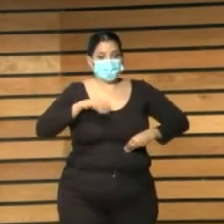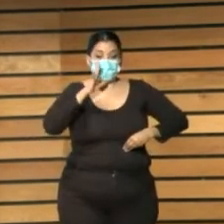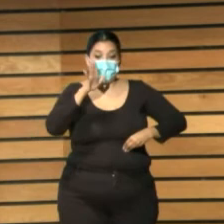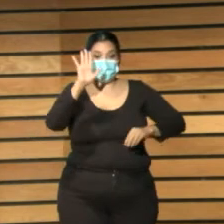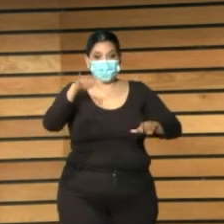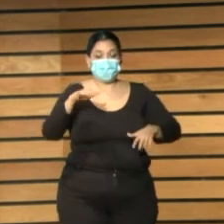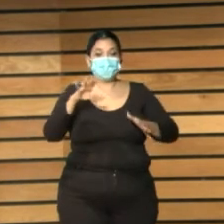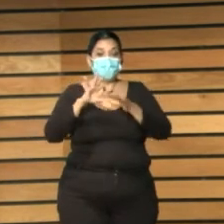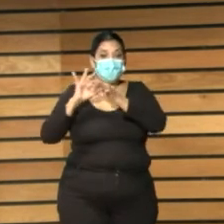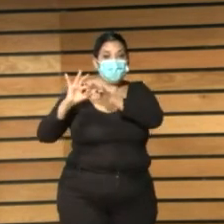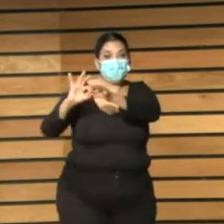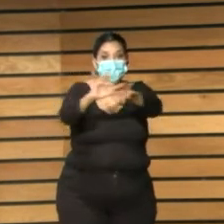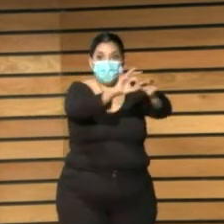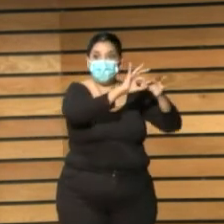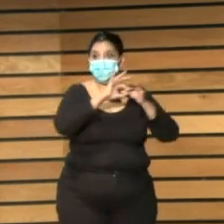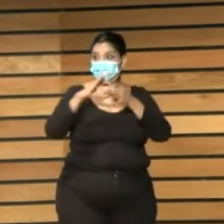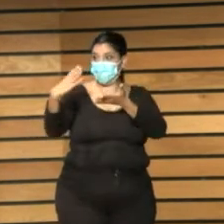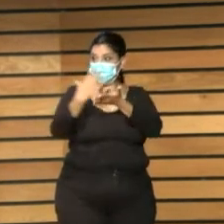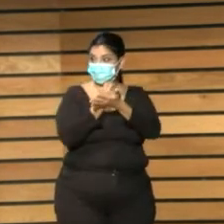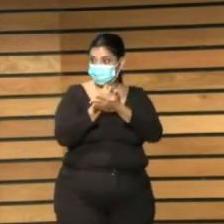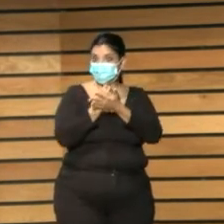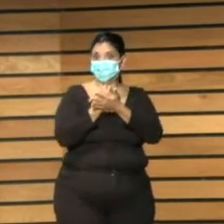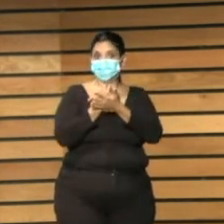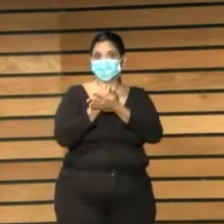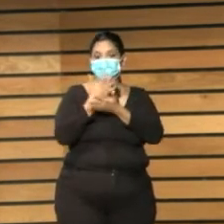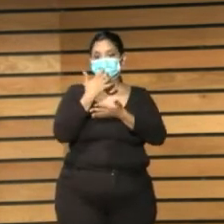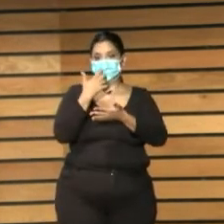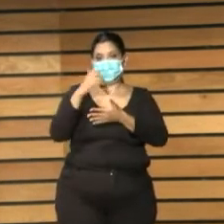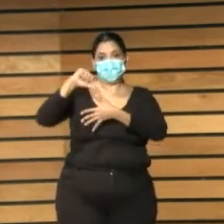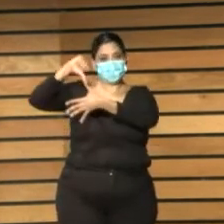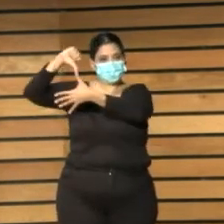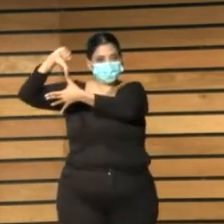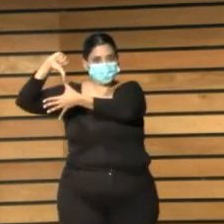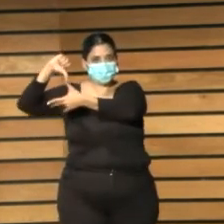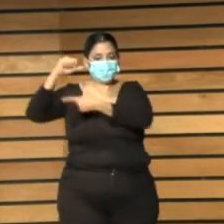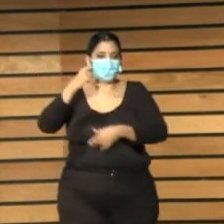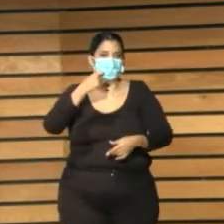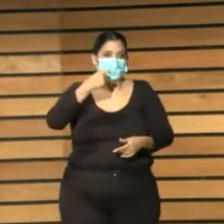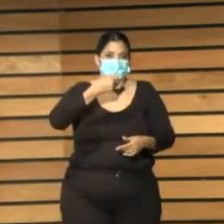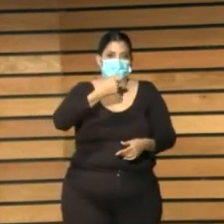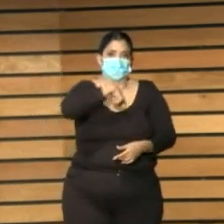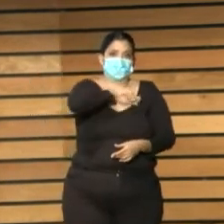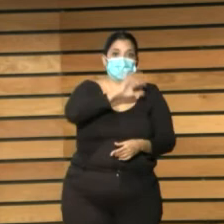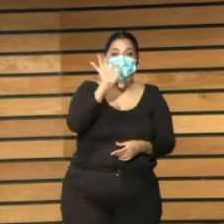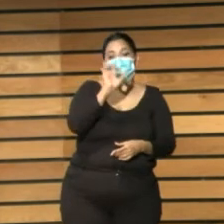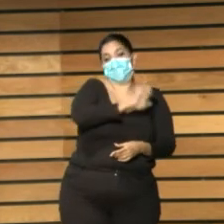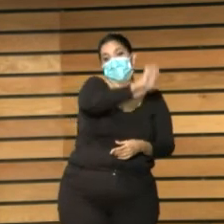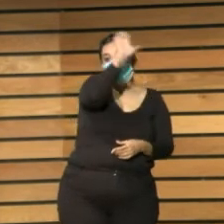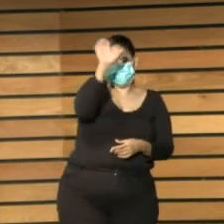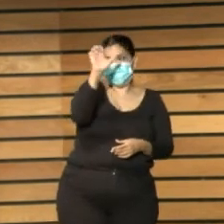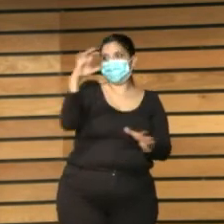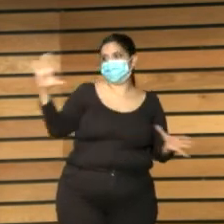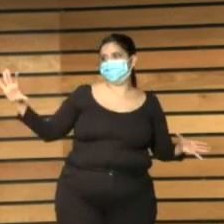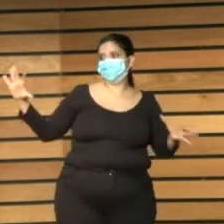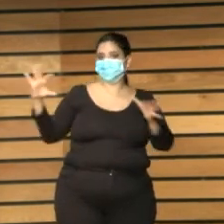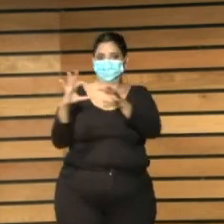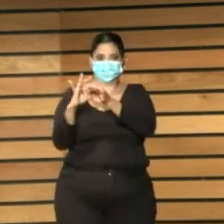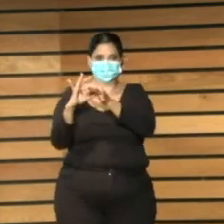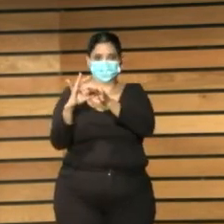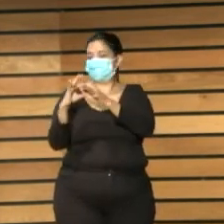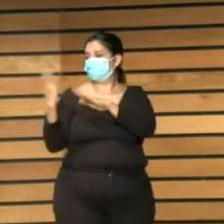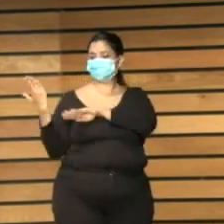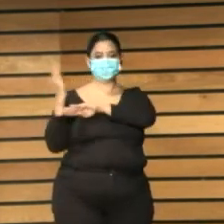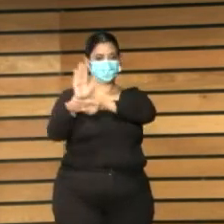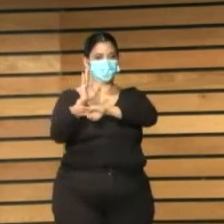profesionalmente a ambos lados del océano yo suelo jugar con de acá para allá de acá para allá y que está publicado y que